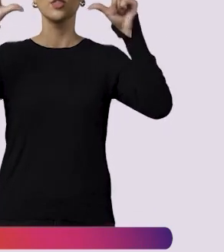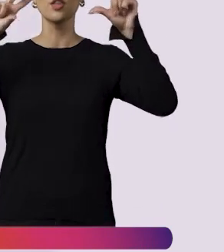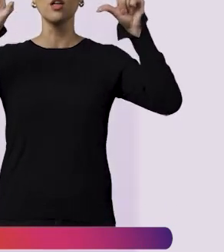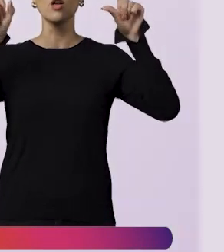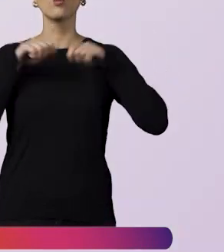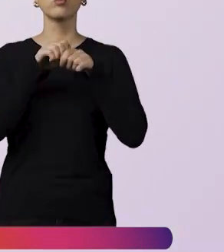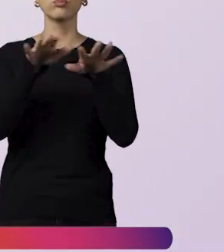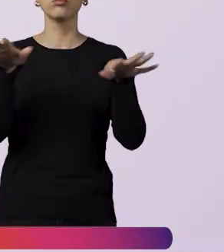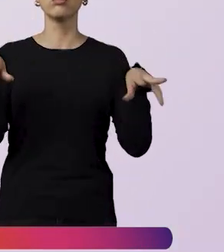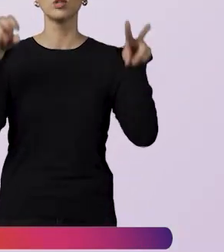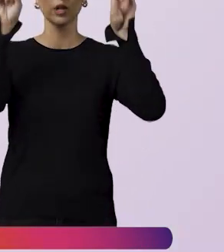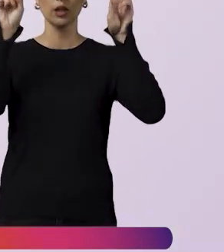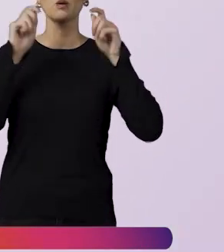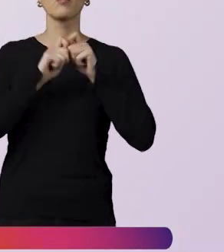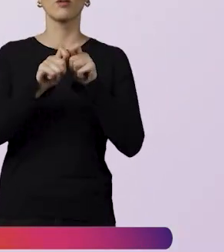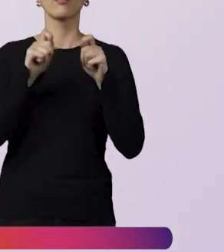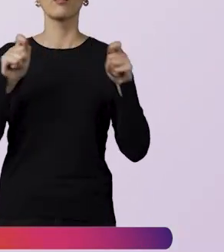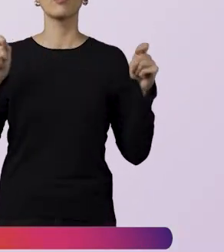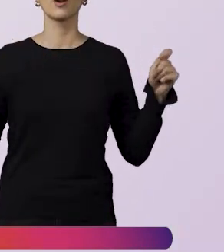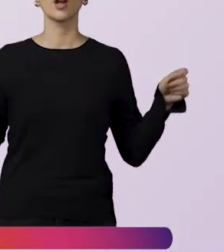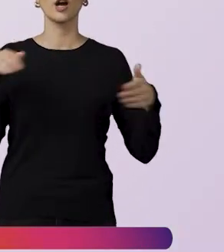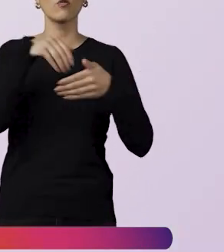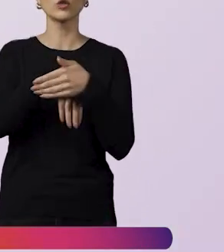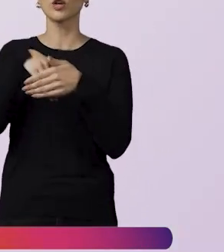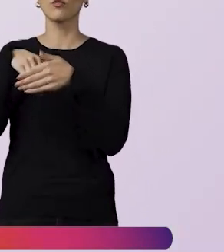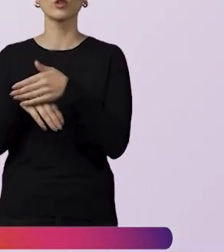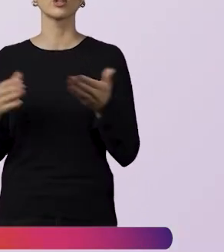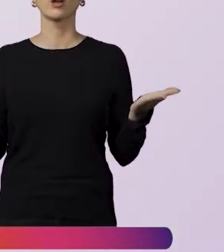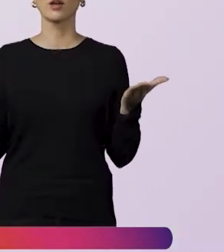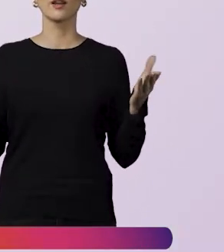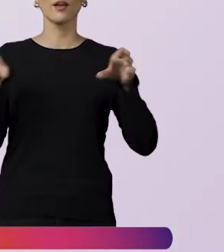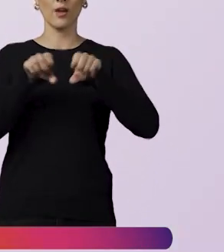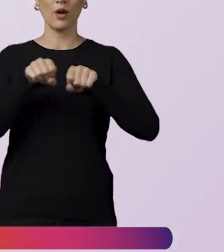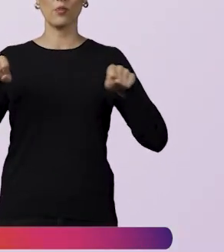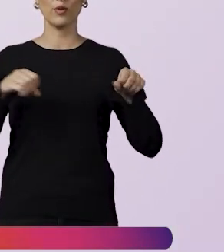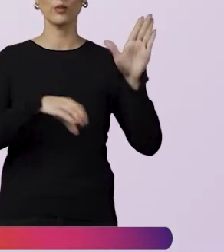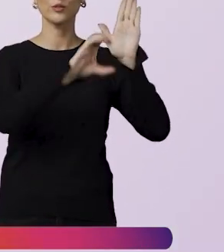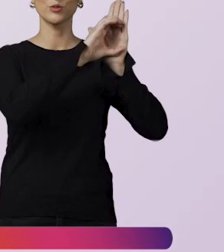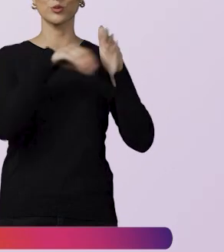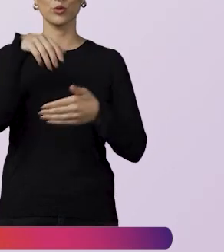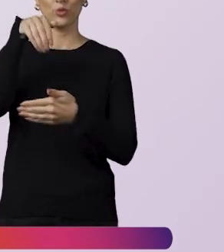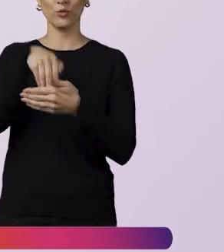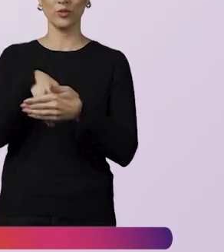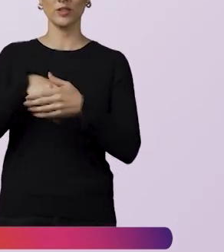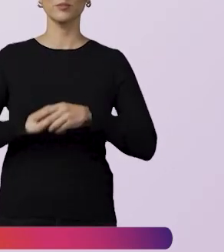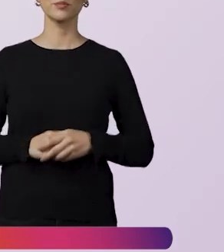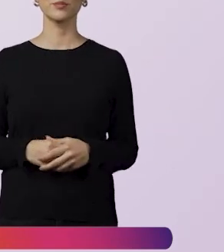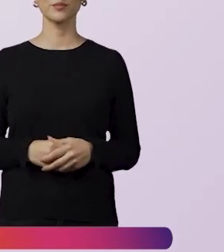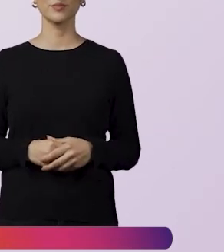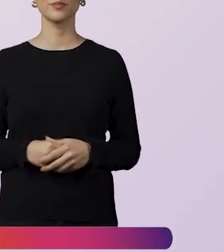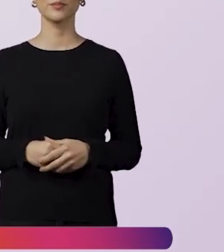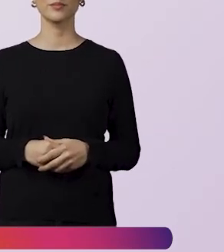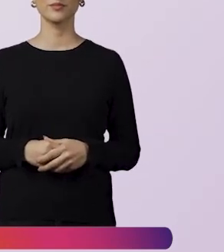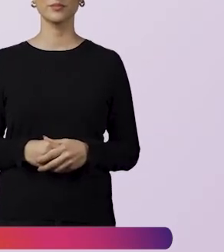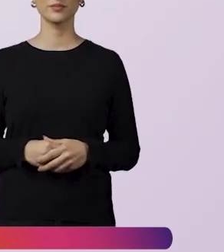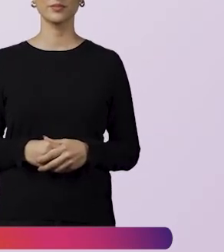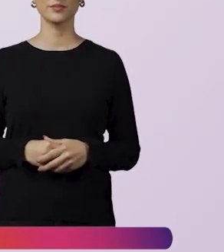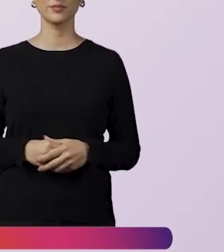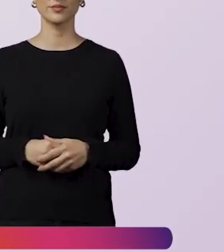Los canales de televisión transmitirán de manera conjunta la franja televisiva correspondiente al plebiscito constitucional.